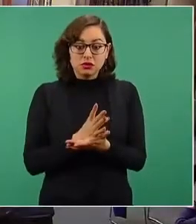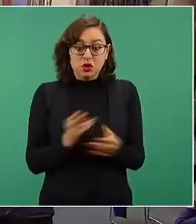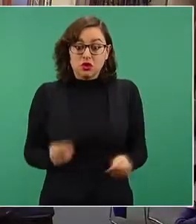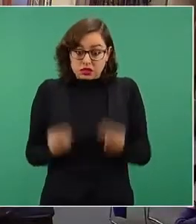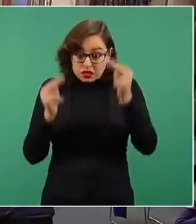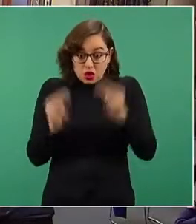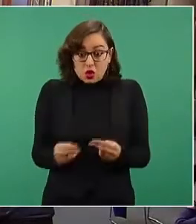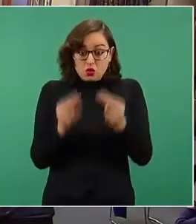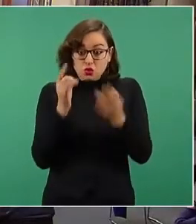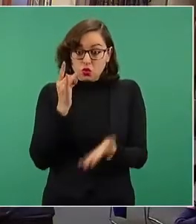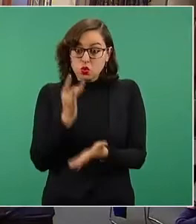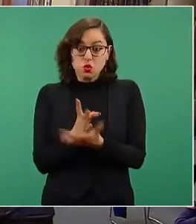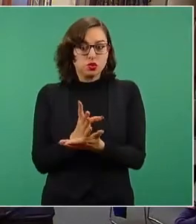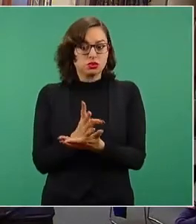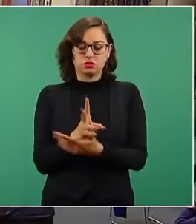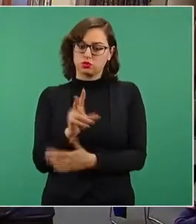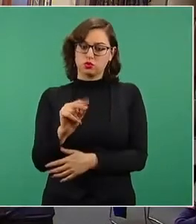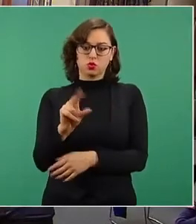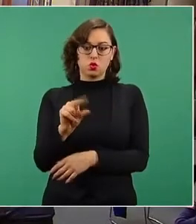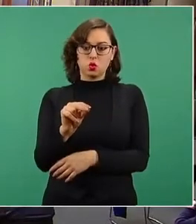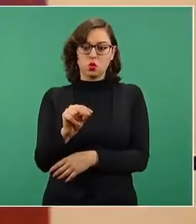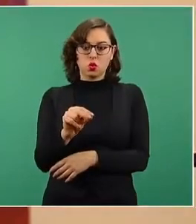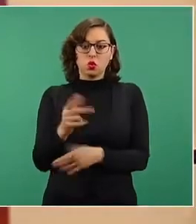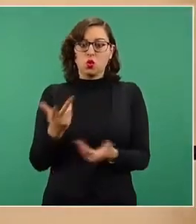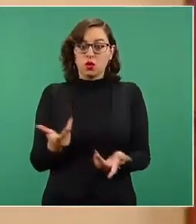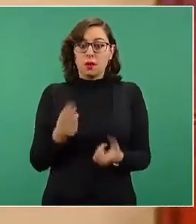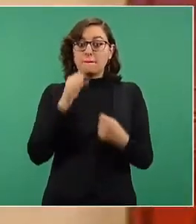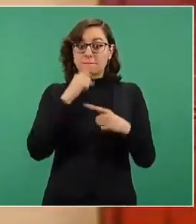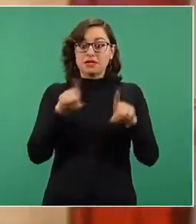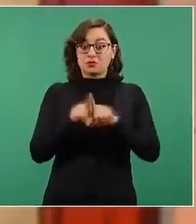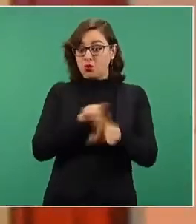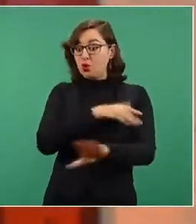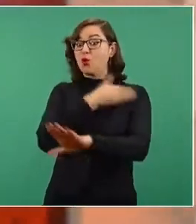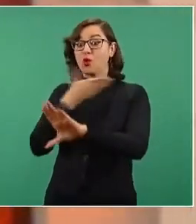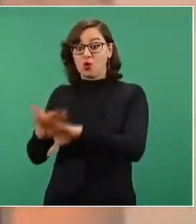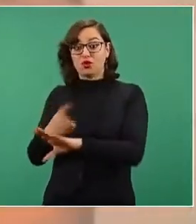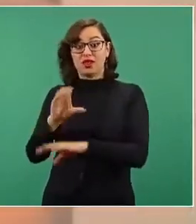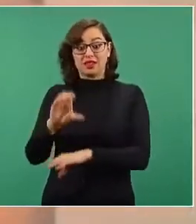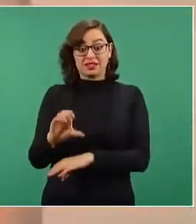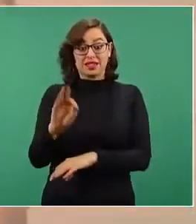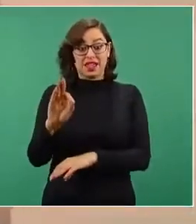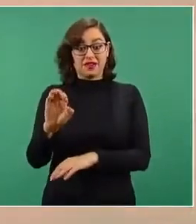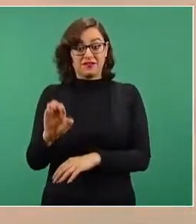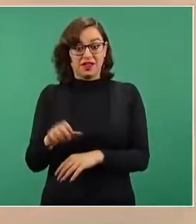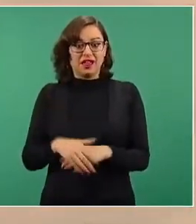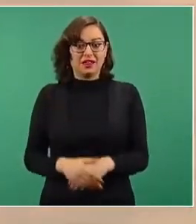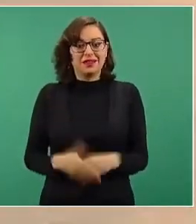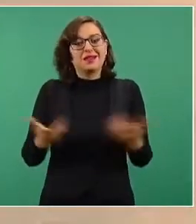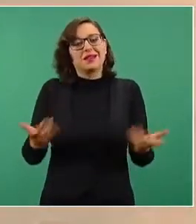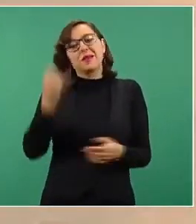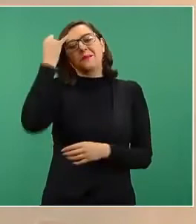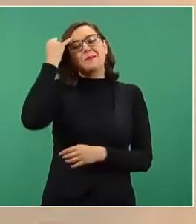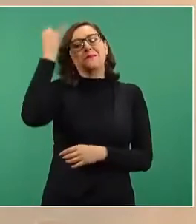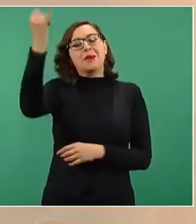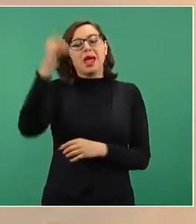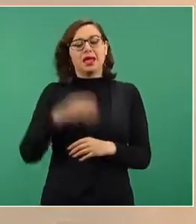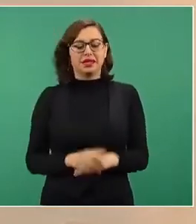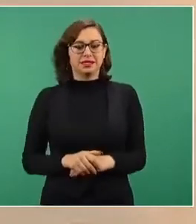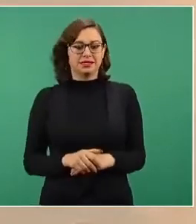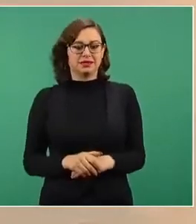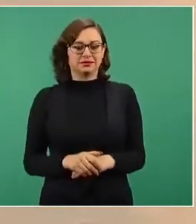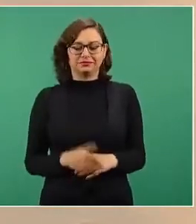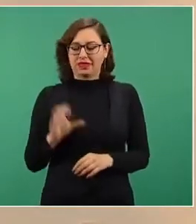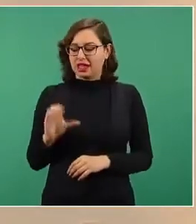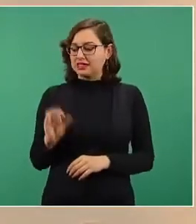decir el director de la Comisión Federal de Electricidad, es con la CFE. Fíjense lo absurdo, nosotros les damos el subsidio, nos compiten,